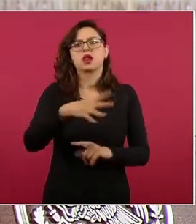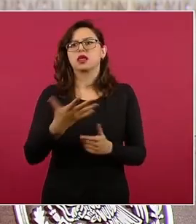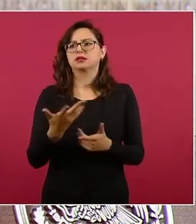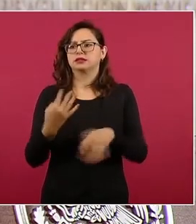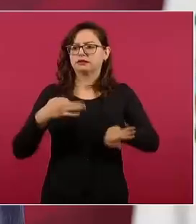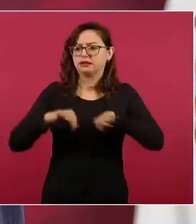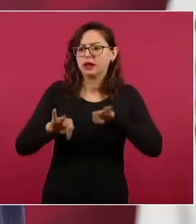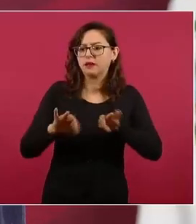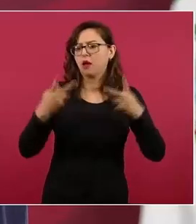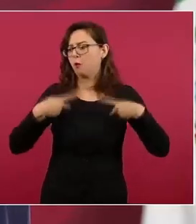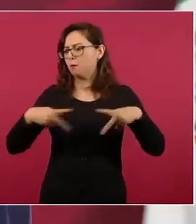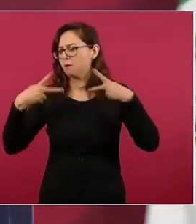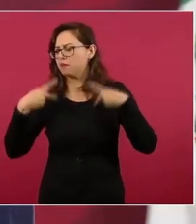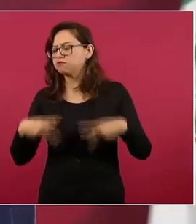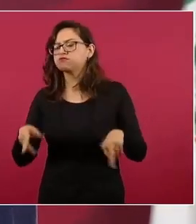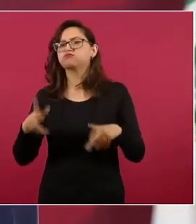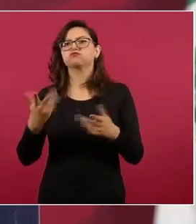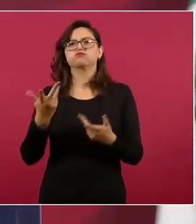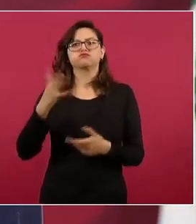mercados